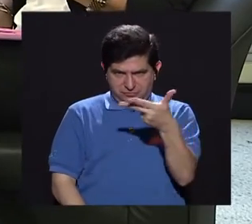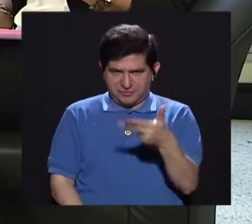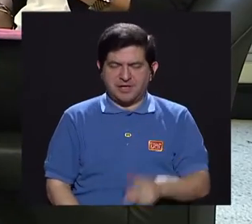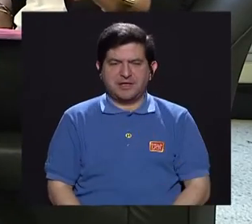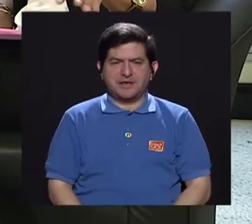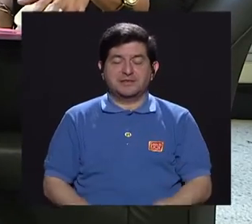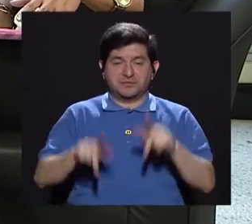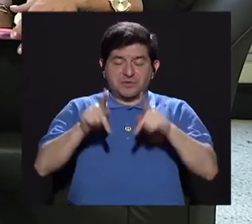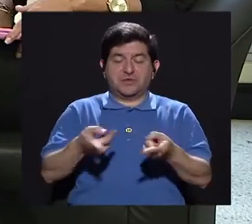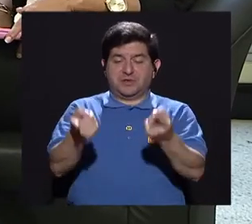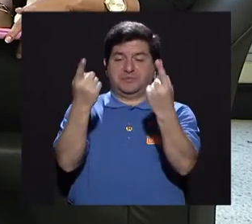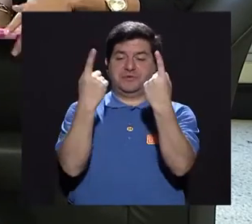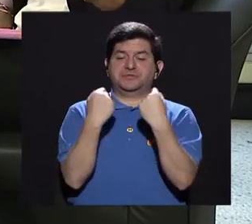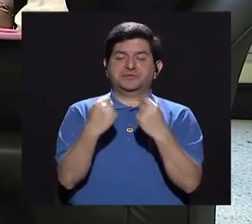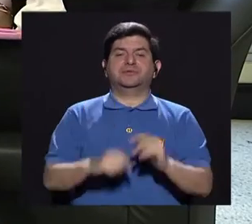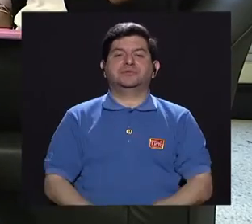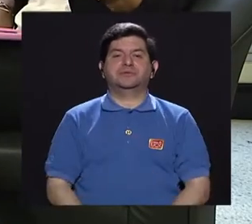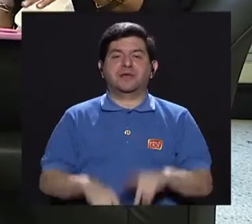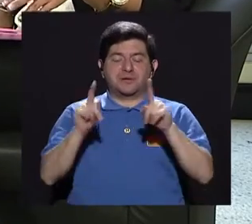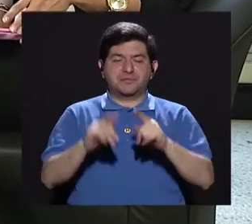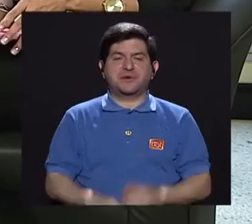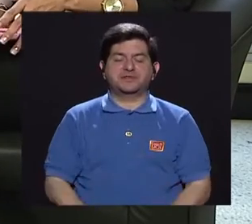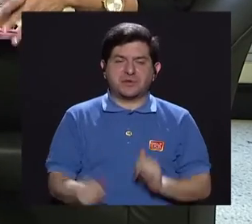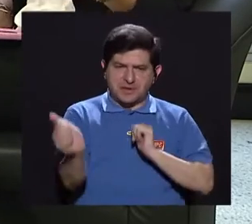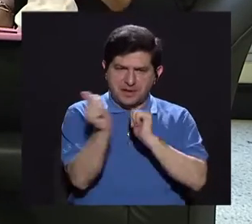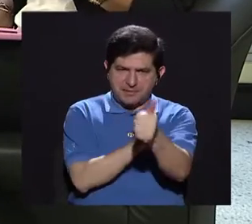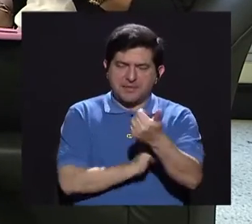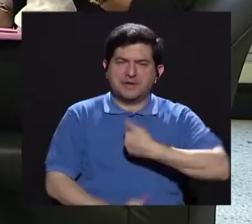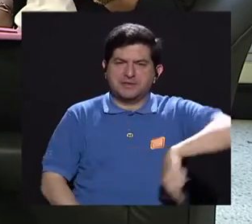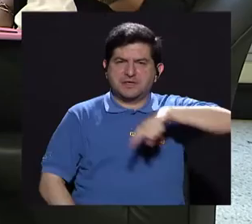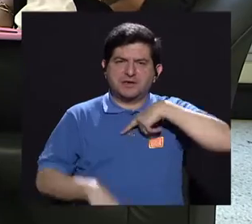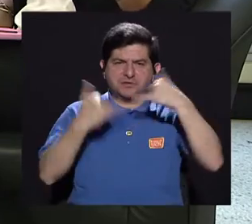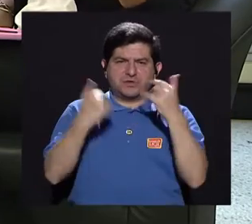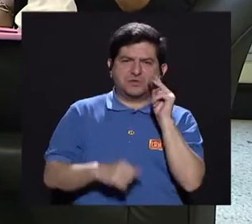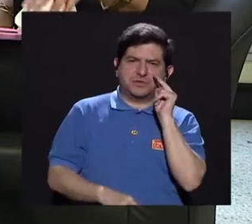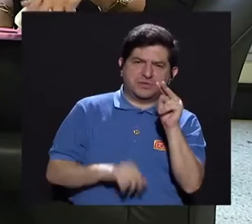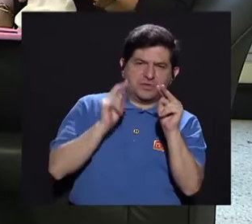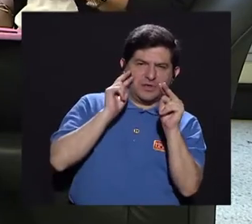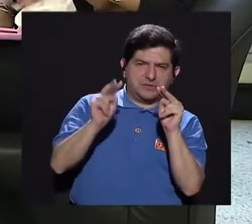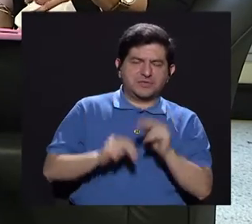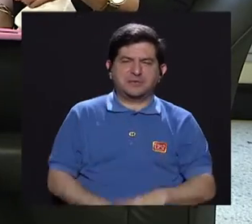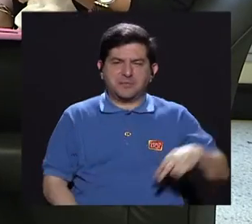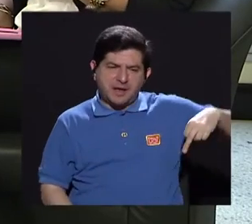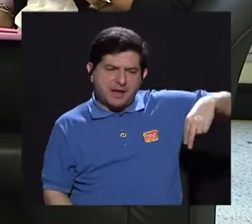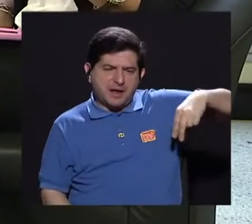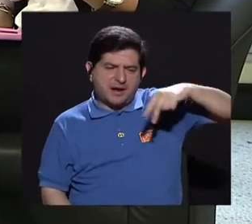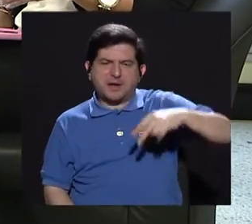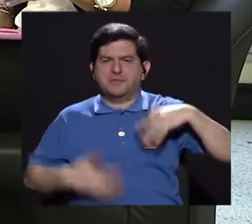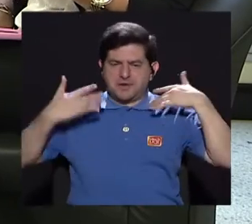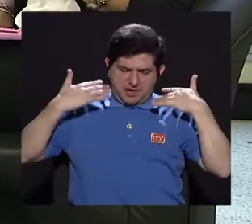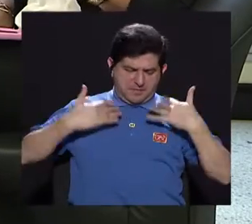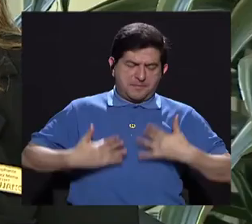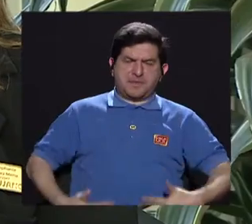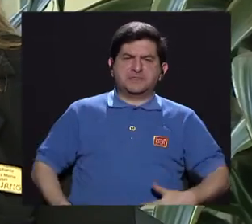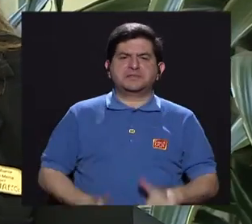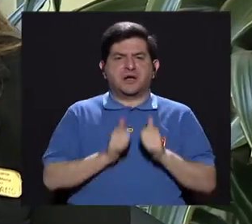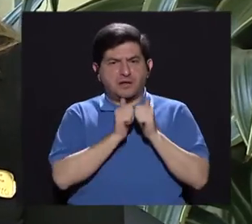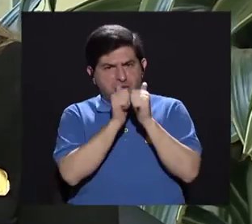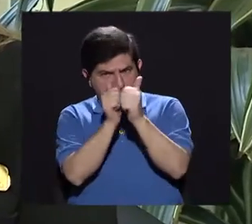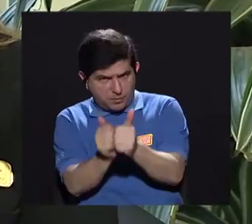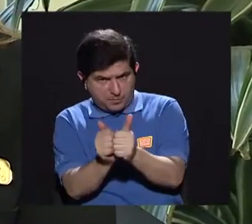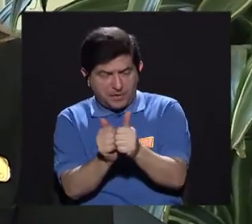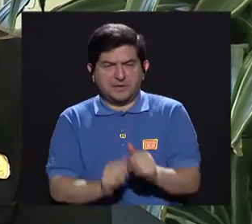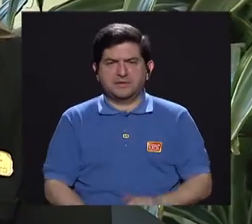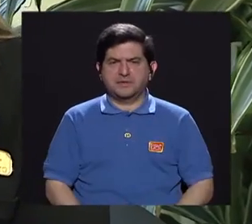Todo eso desde que llega el paciente, desde que el paciente entra por la puerta. O nosotros vamos viendo cómo camina, cómo viene vestido, si viene